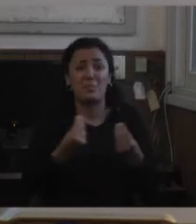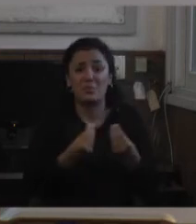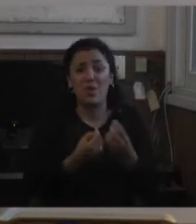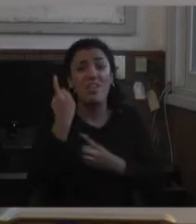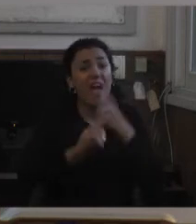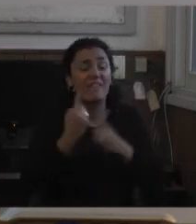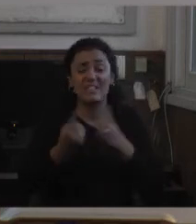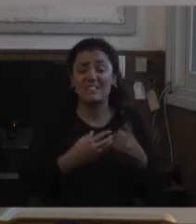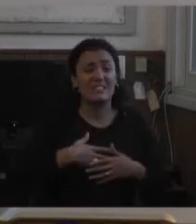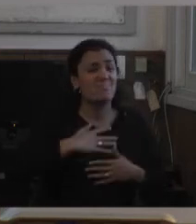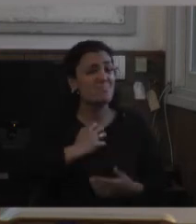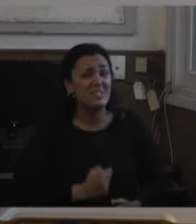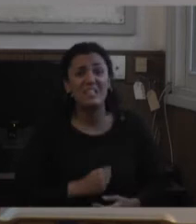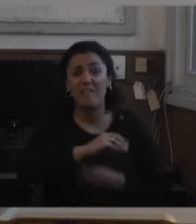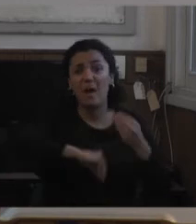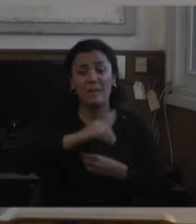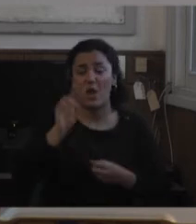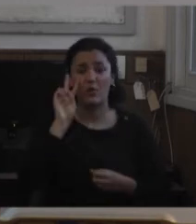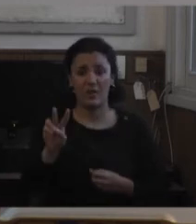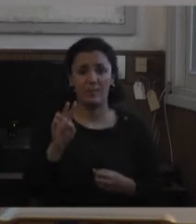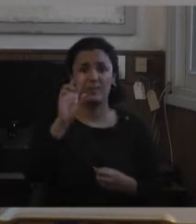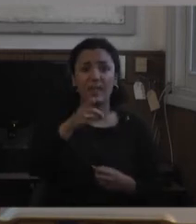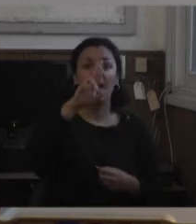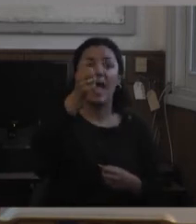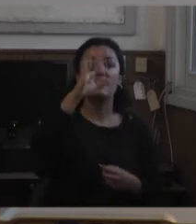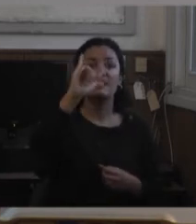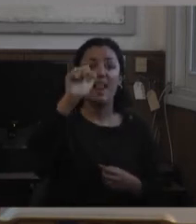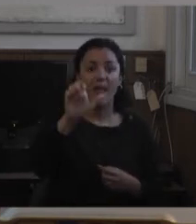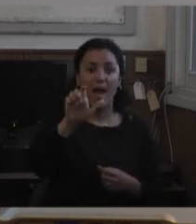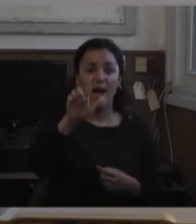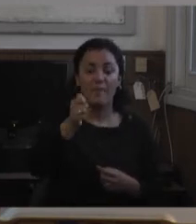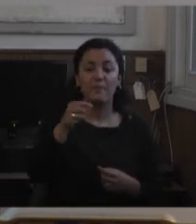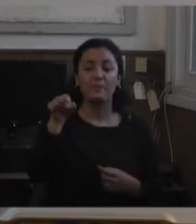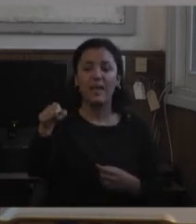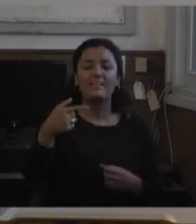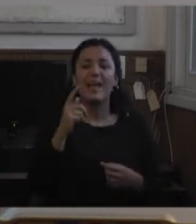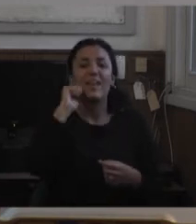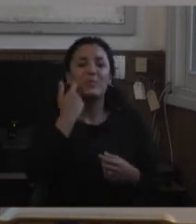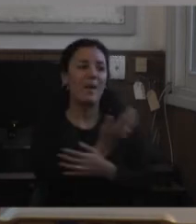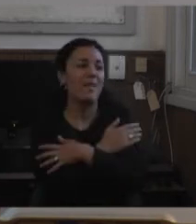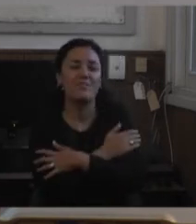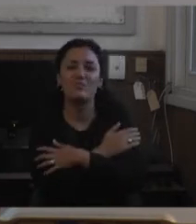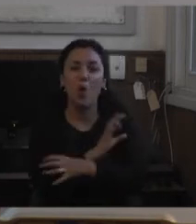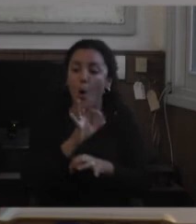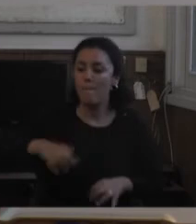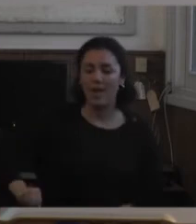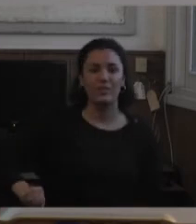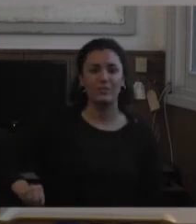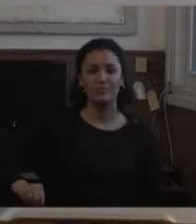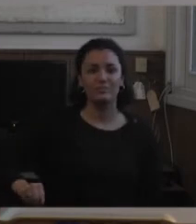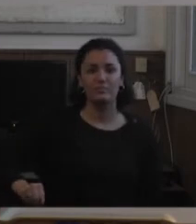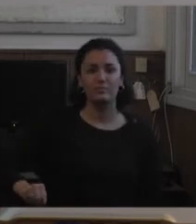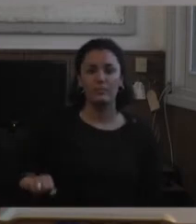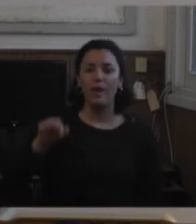a Graciela tenés que insistirle pero a le gusta estar todo el tiempo de la mano o que la abraces los que estamos en el campo de la discapacidad